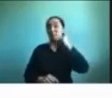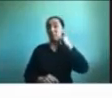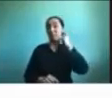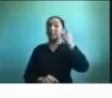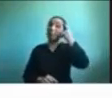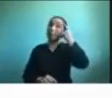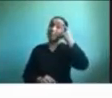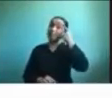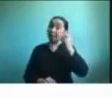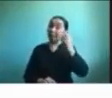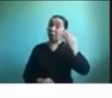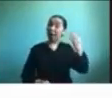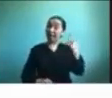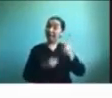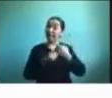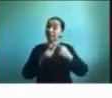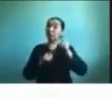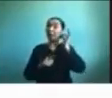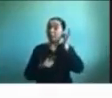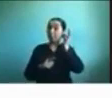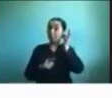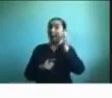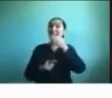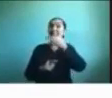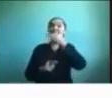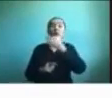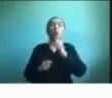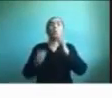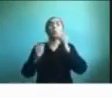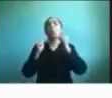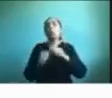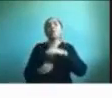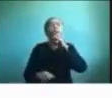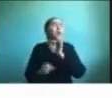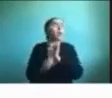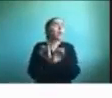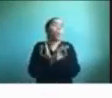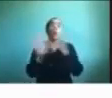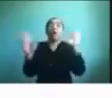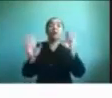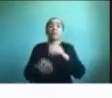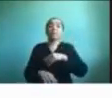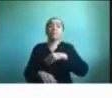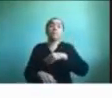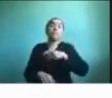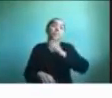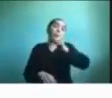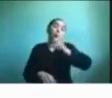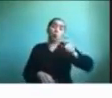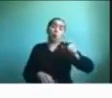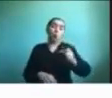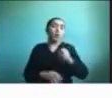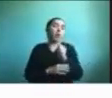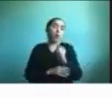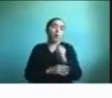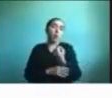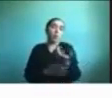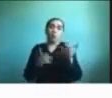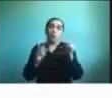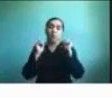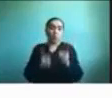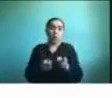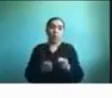Lidia estos programas pueden ser utilizados por cualquier persona ¿sí? entonces hemos tenido experiencias de